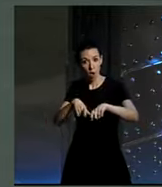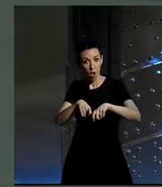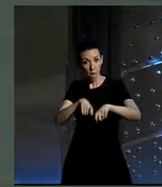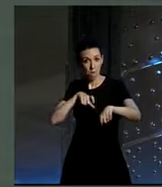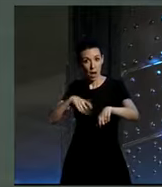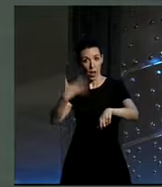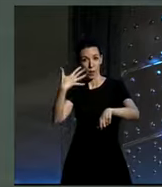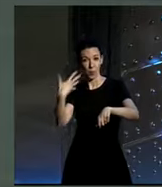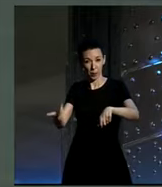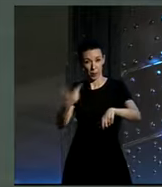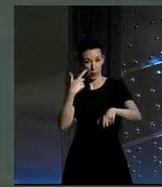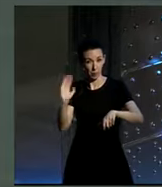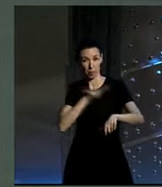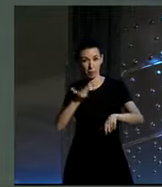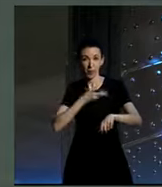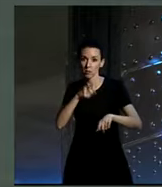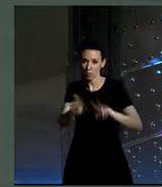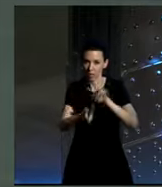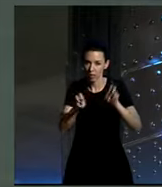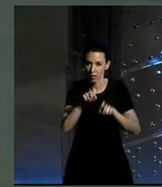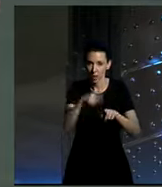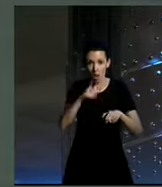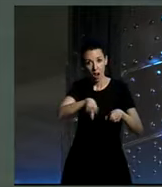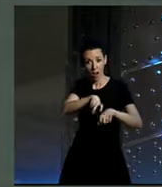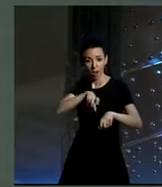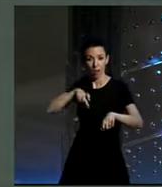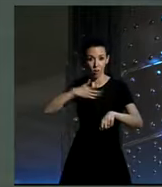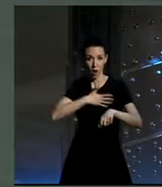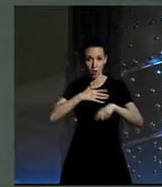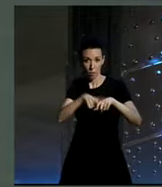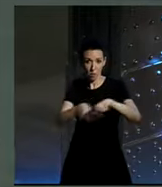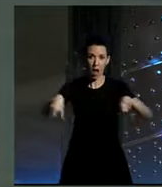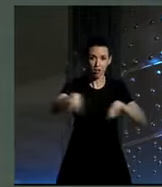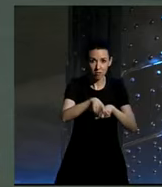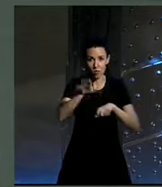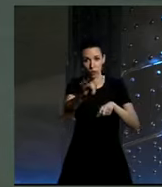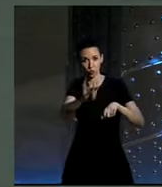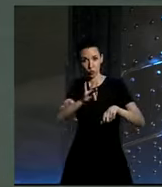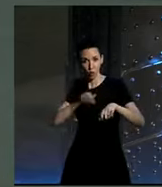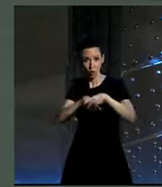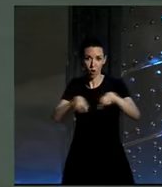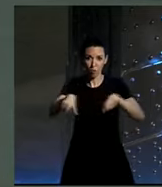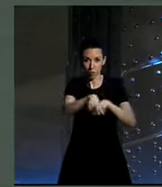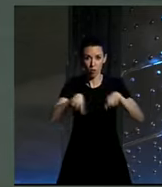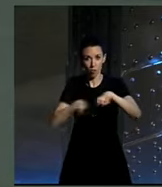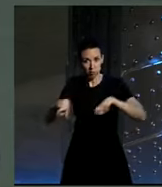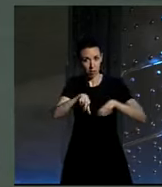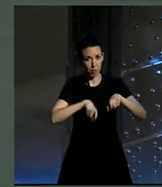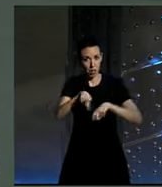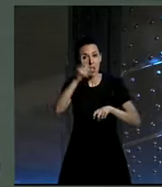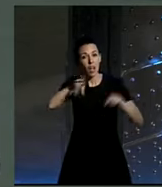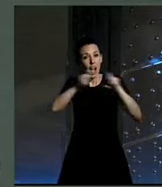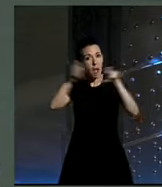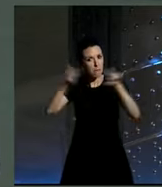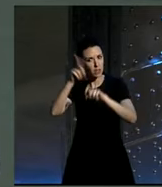viento esto es una cuestión de Dinamarca muy importante y los demás se van turnando y lo que se está haciendo con esto las empresas también tienen